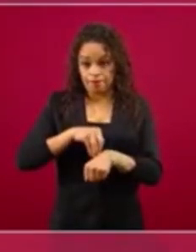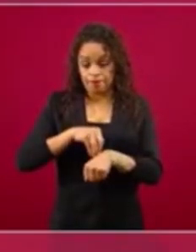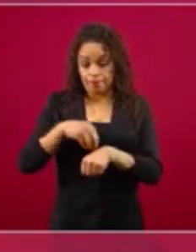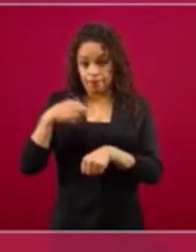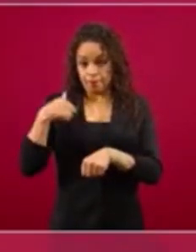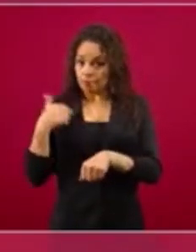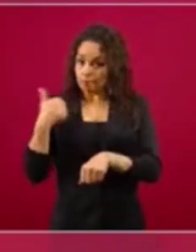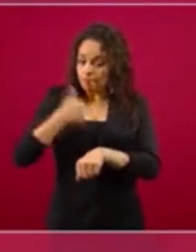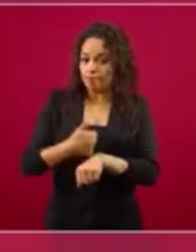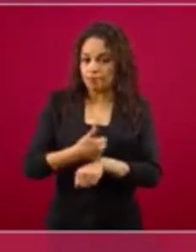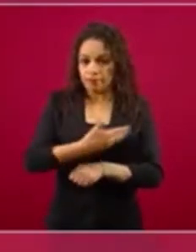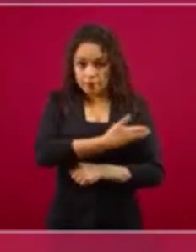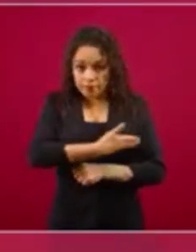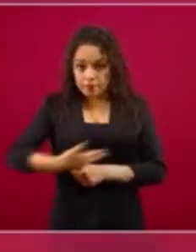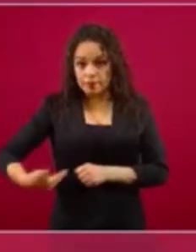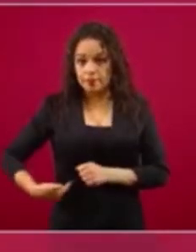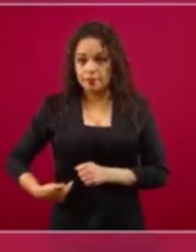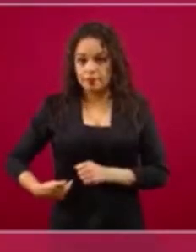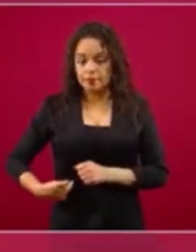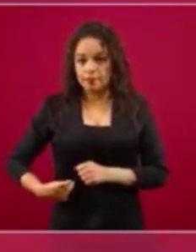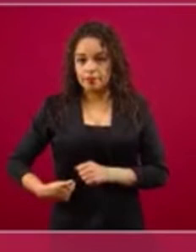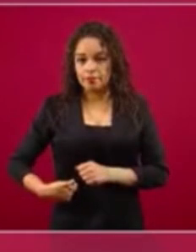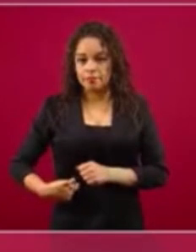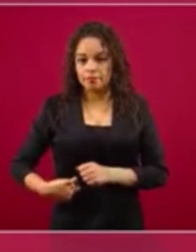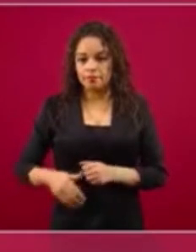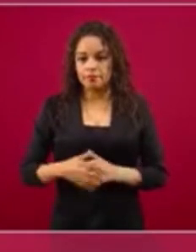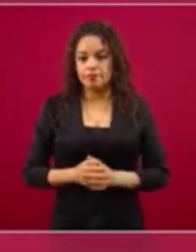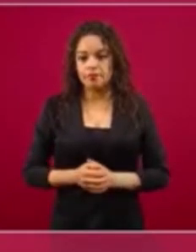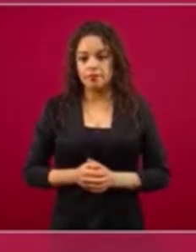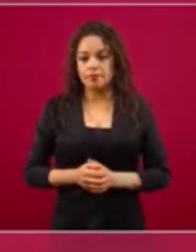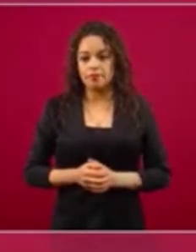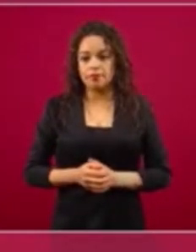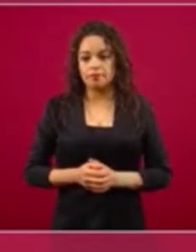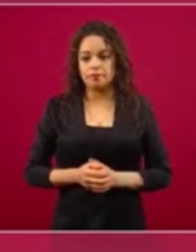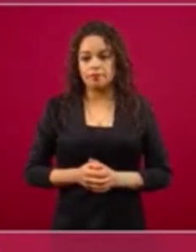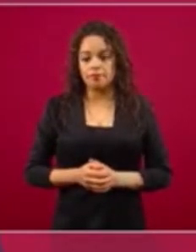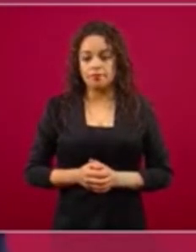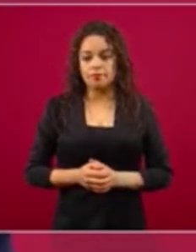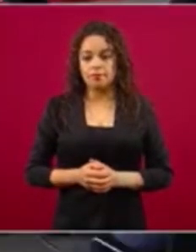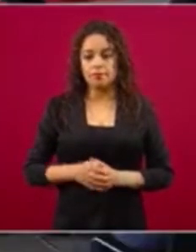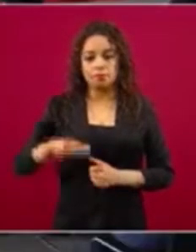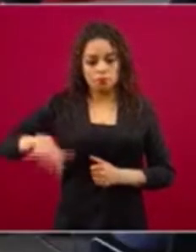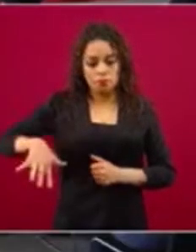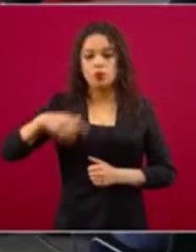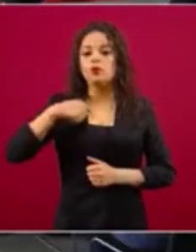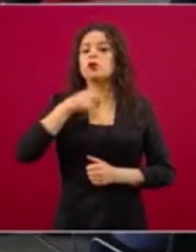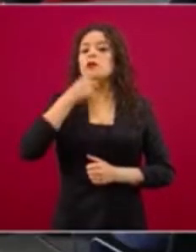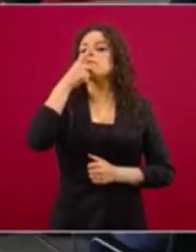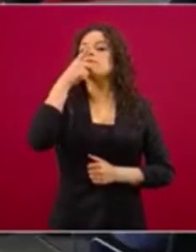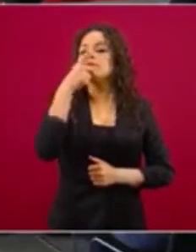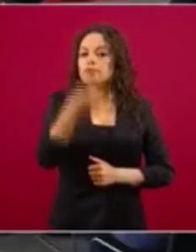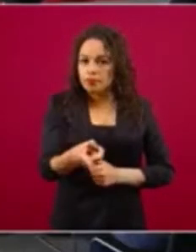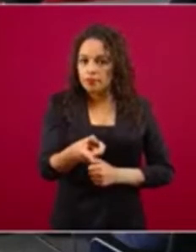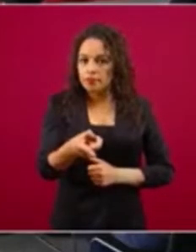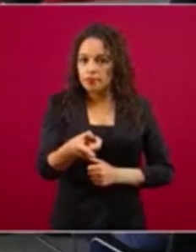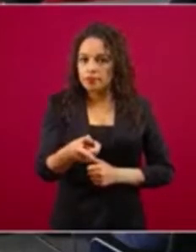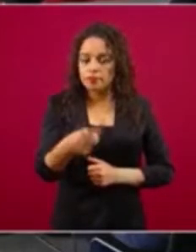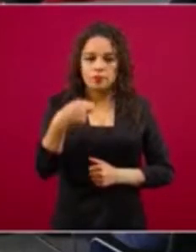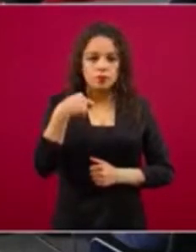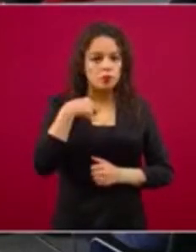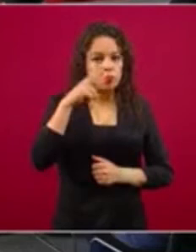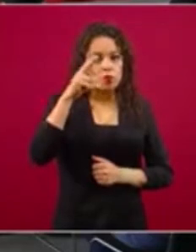no iba yo a tolerar ningún acto de corrupción,